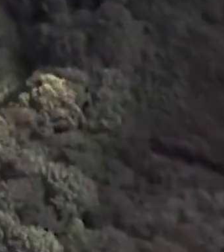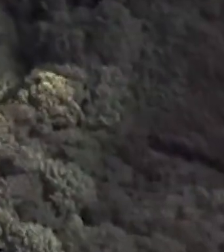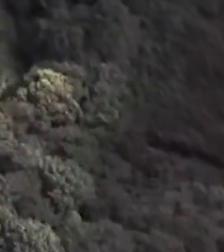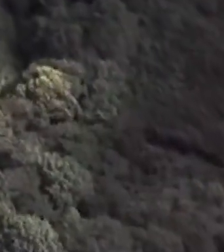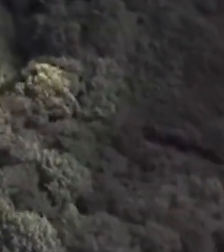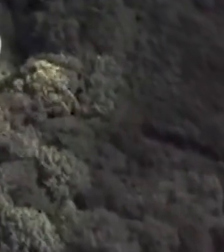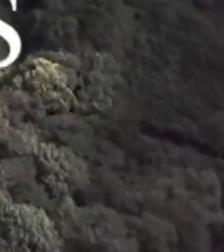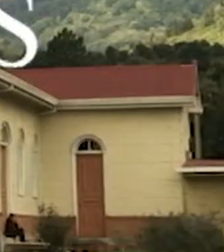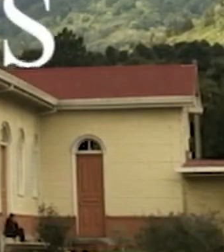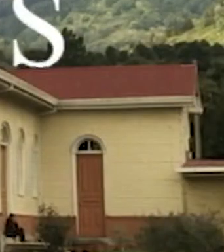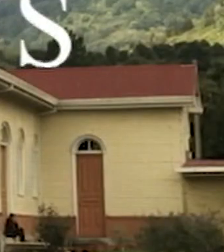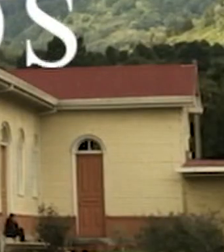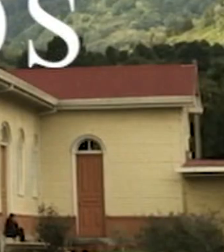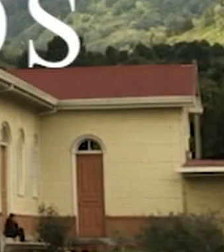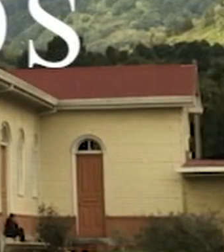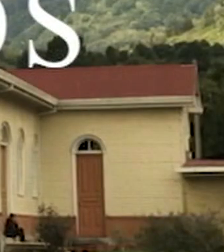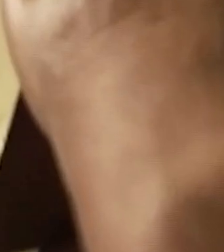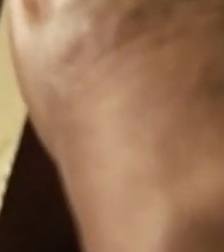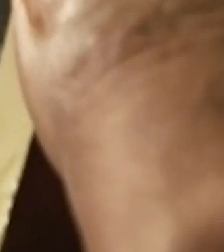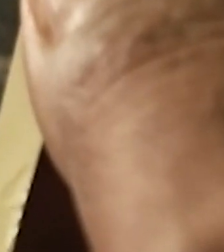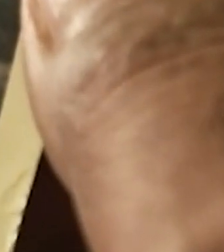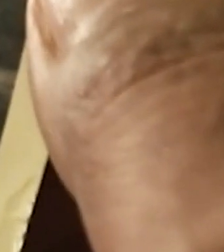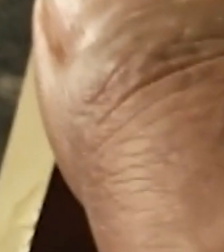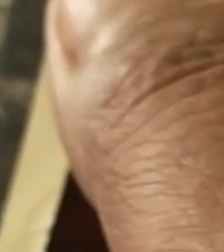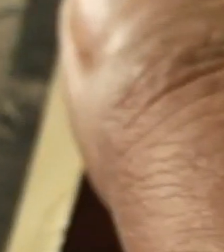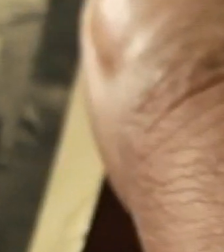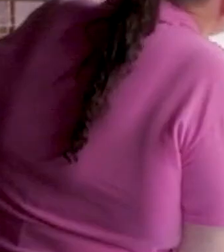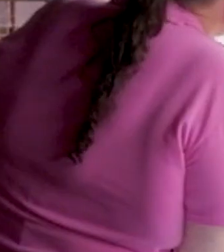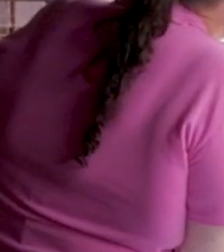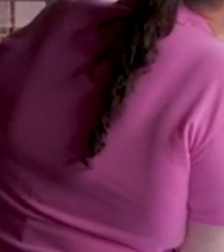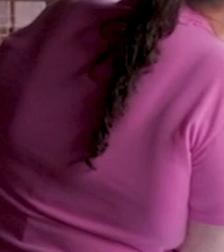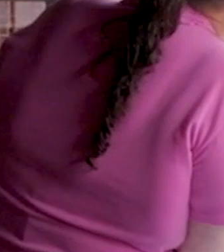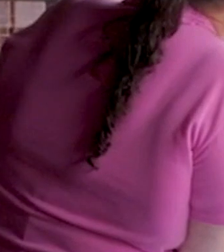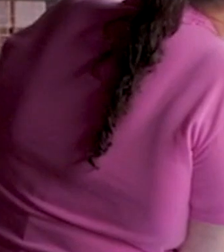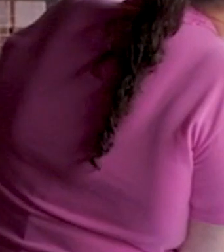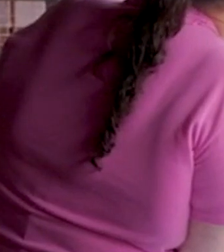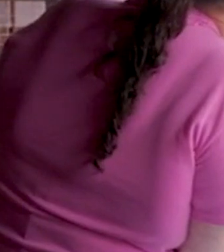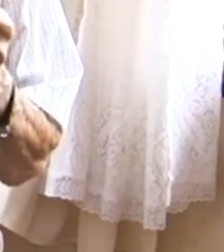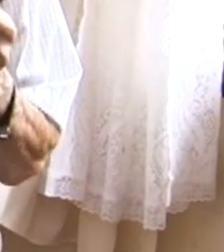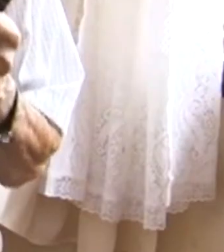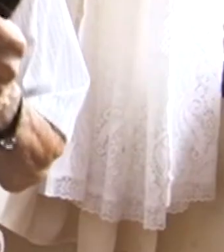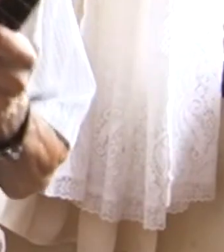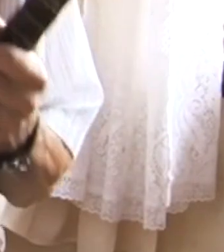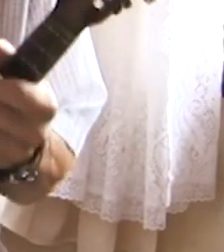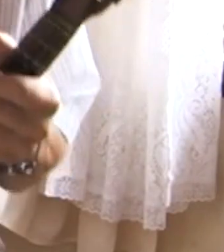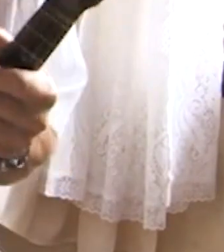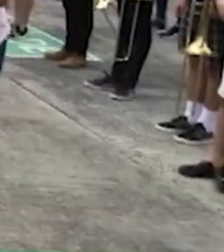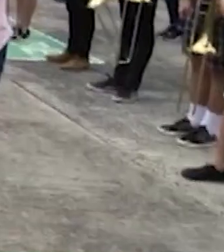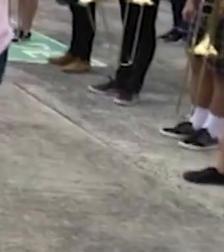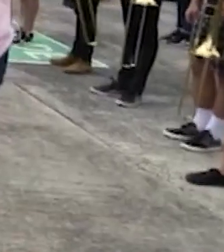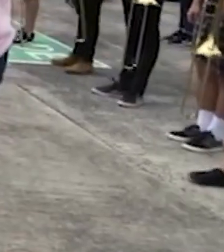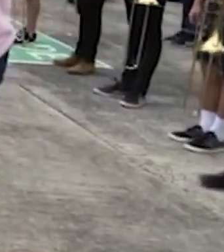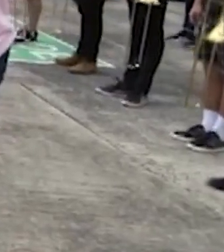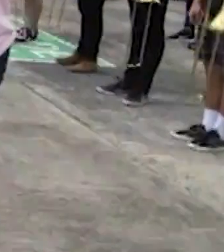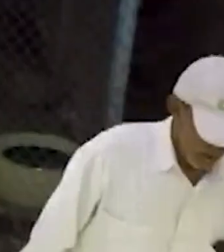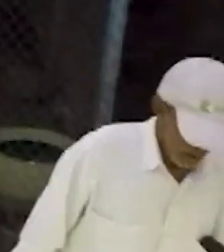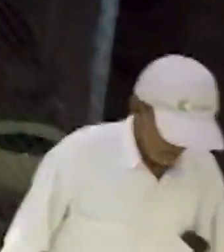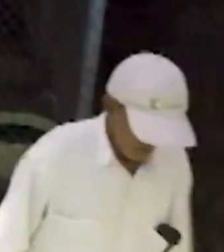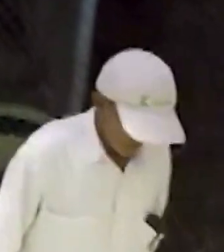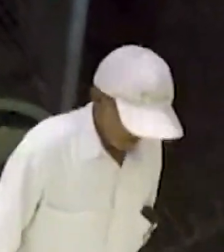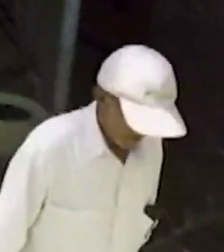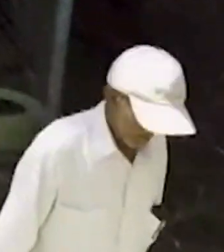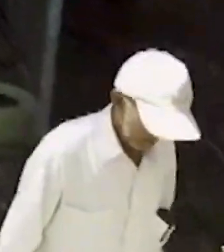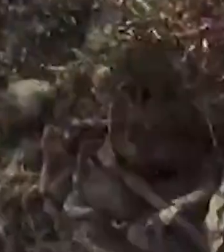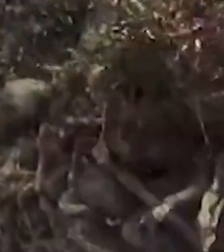viajamos a la zona de los santos para conocer en diferentes cortos parientes estudiantes y la